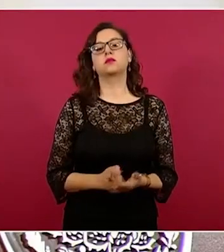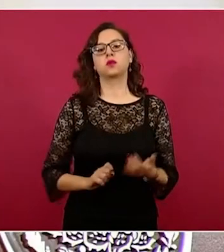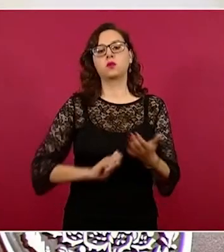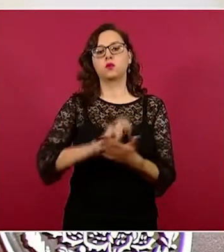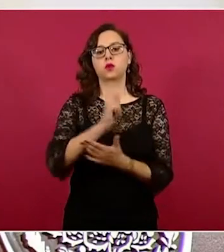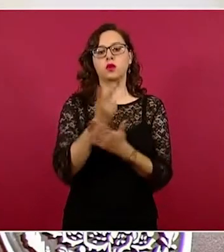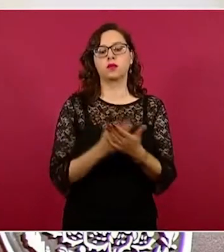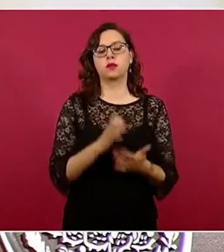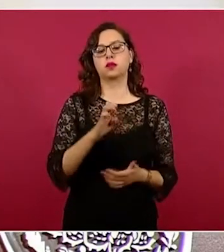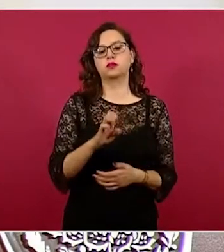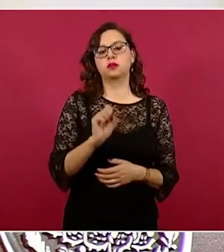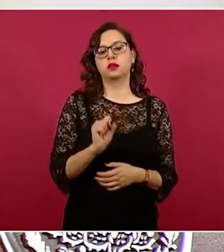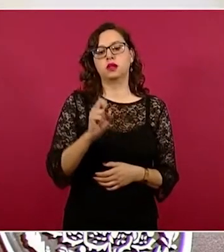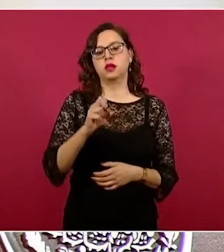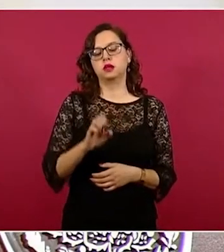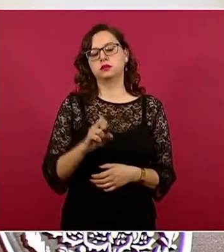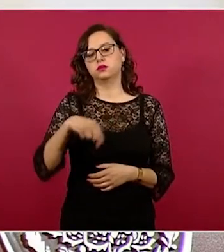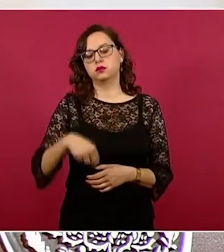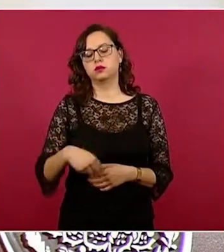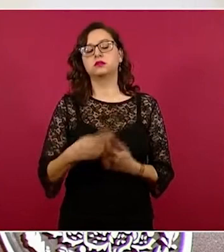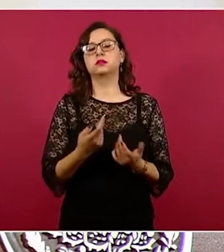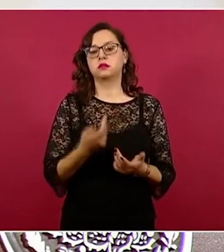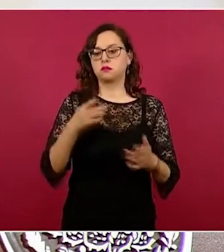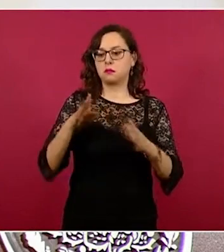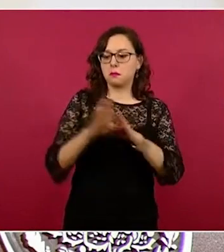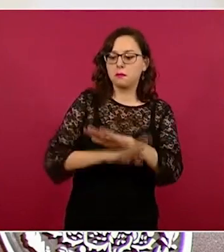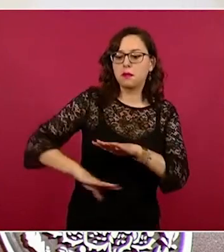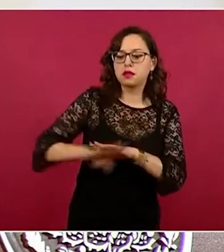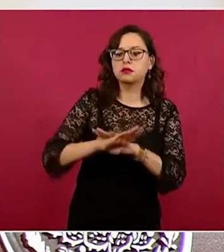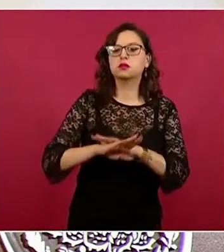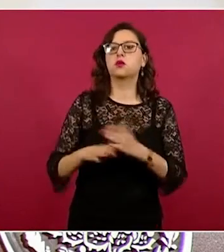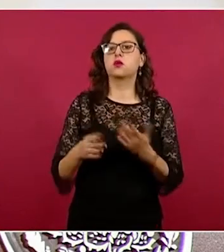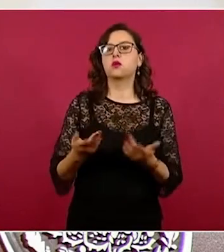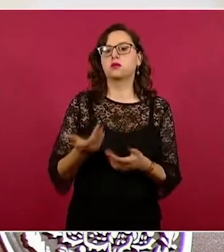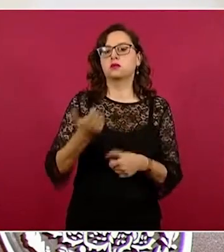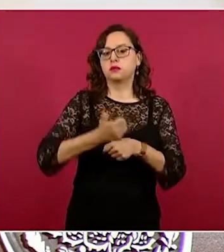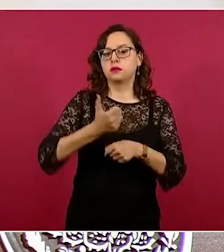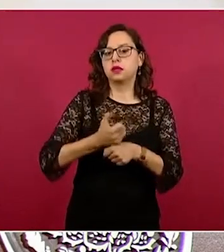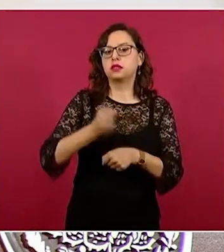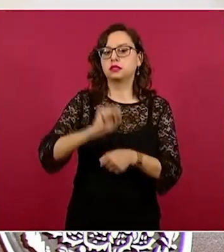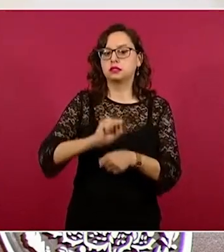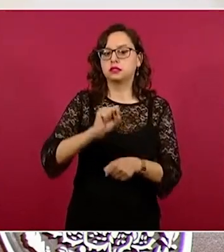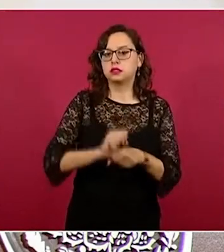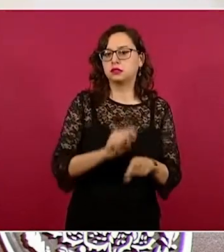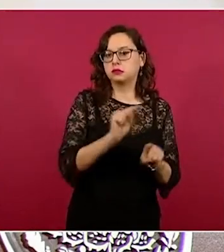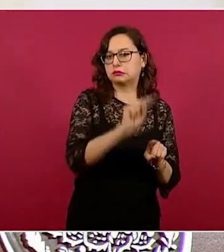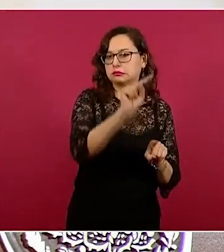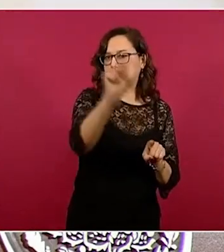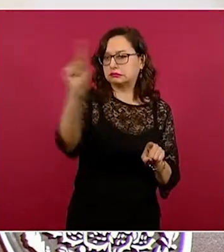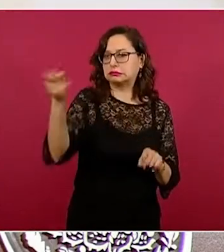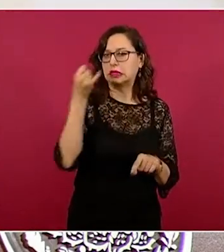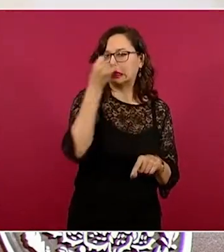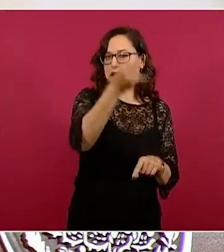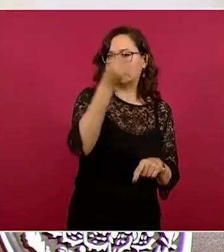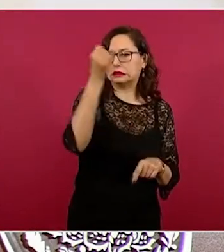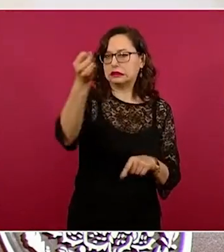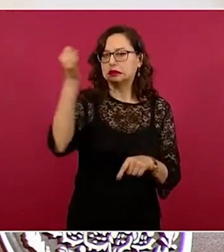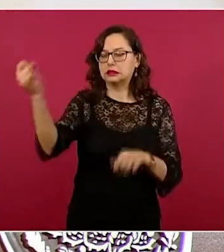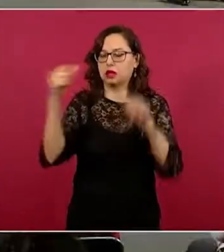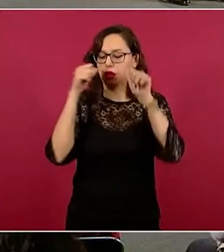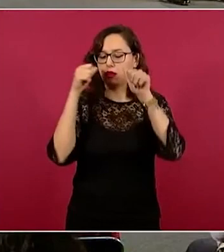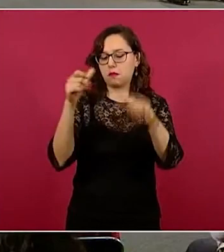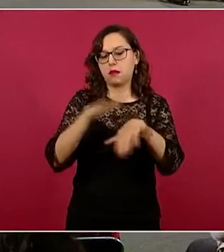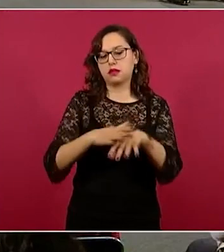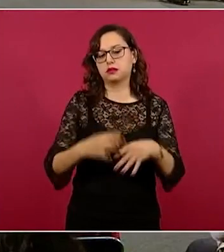las necesidades de las escuelas de nivel básico de las regiones más vulnerables del país a partir de cuatro criterios fundamentales. La